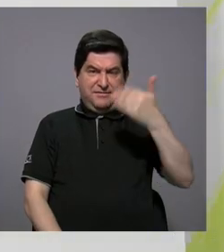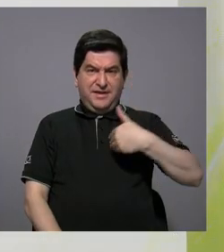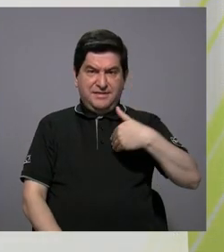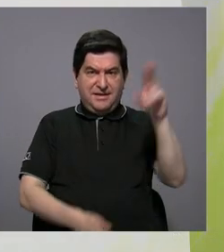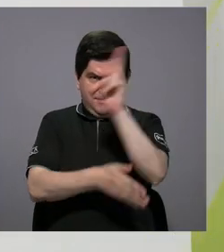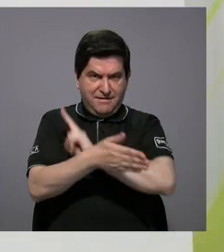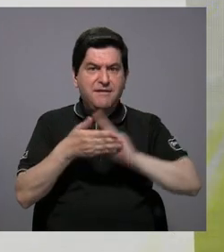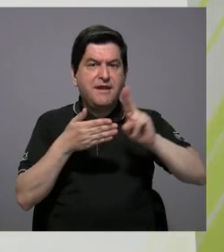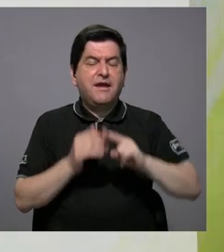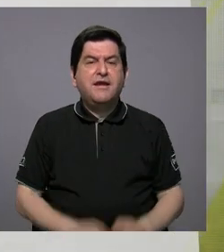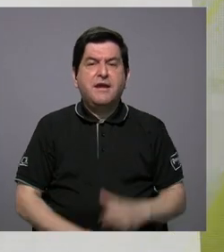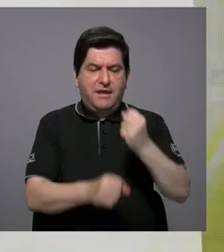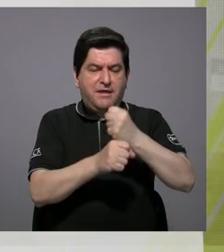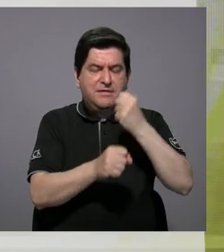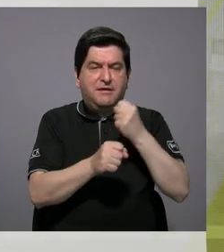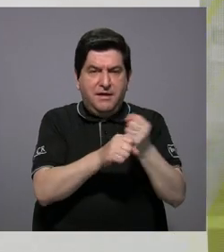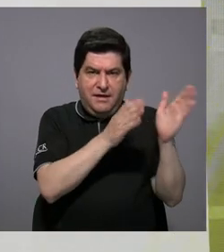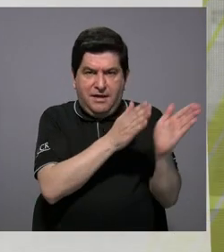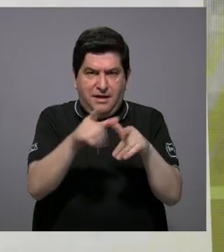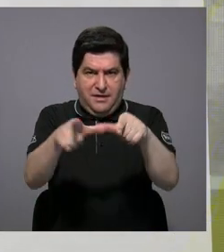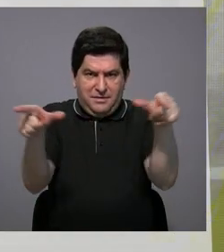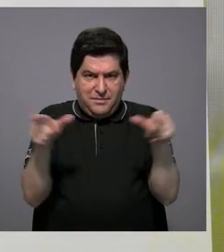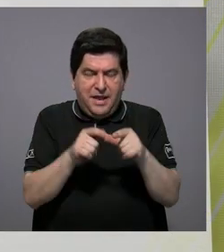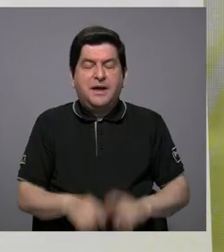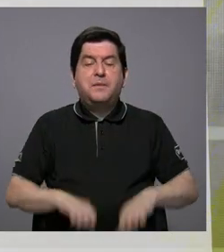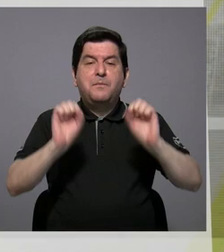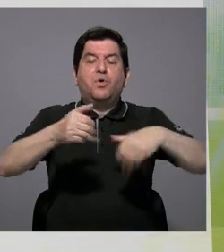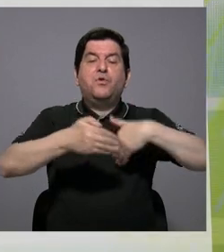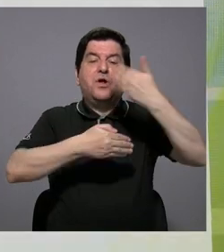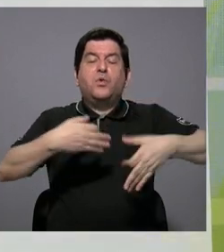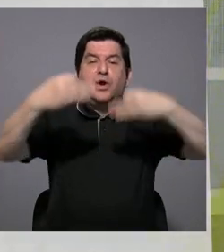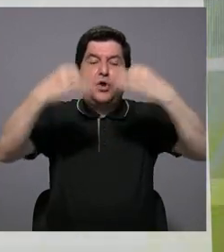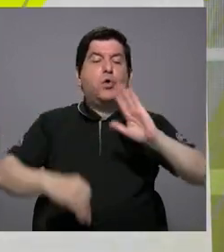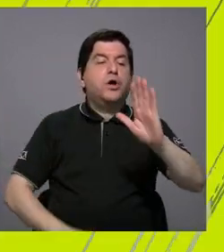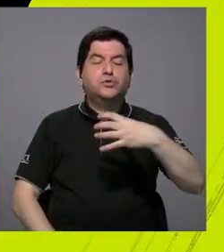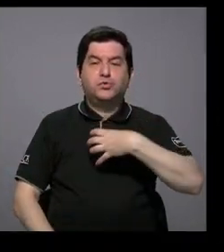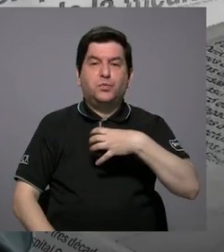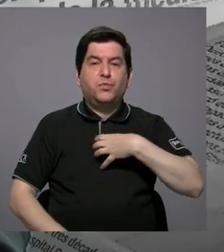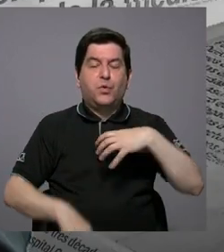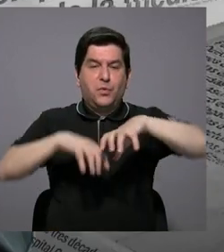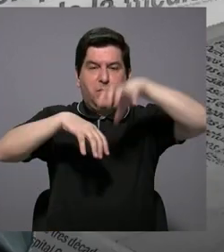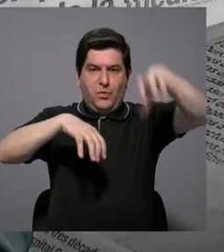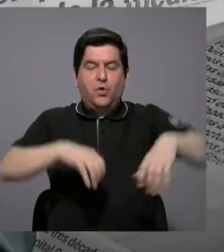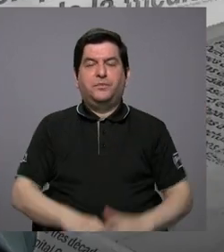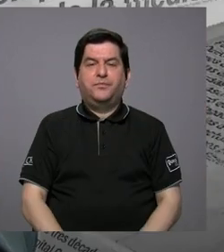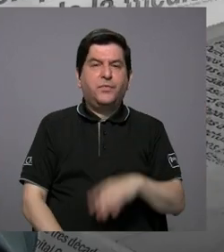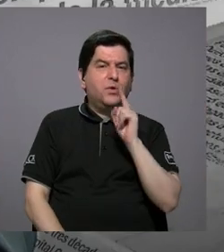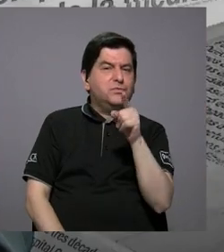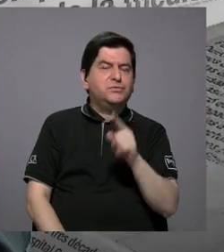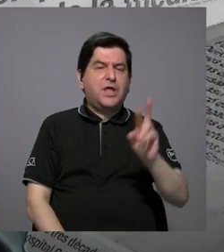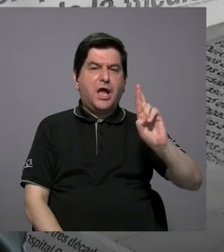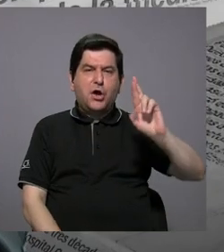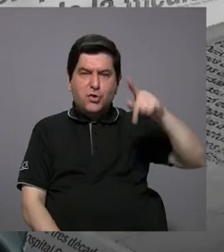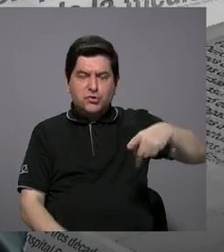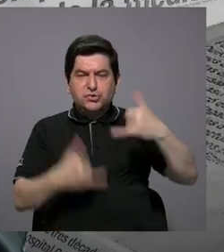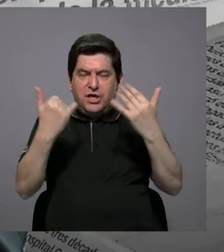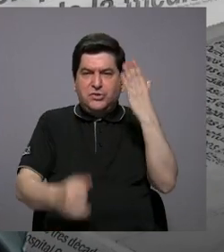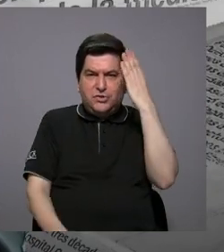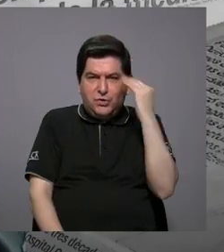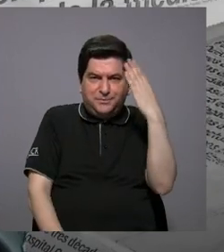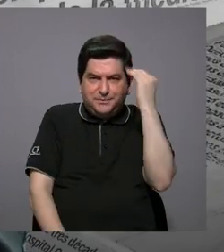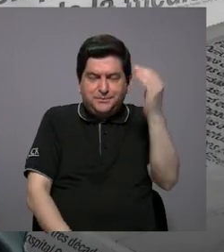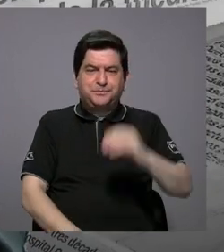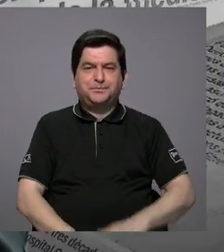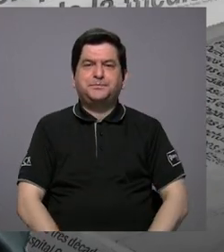desde la universidad en elaboración de planes para tomar decisiones en sus cantones. Don Rosendo, usted que ya tiene bastante experiencia en